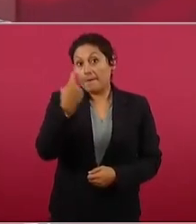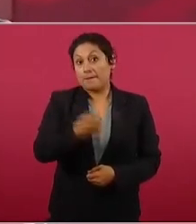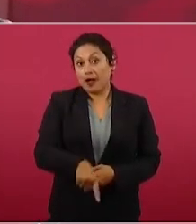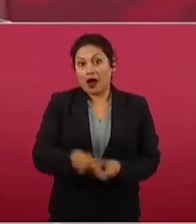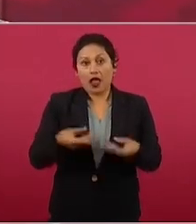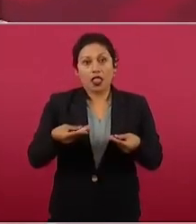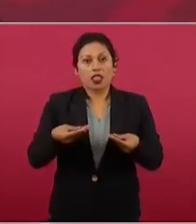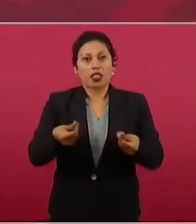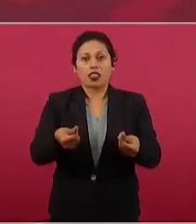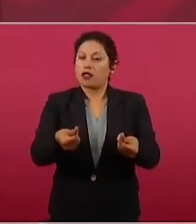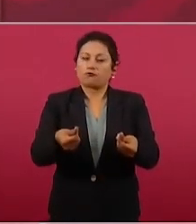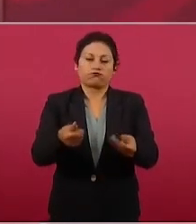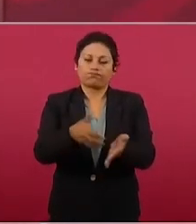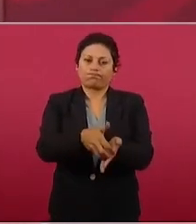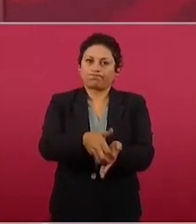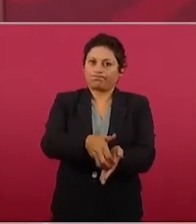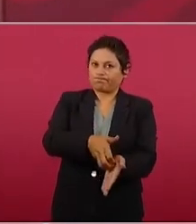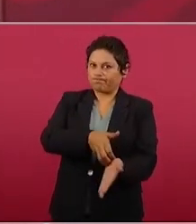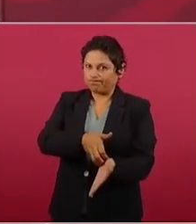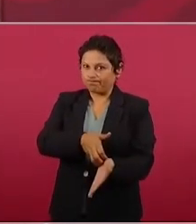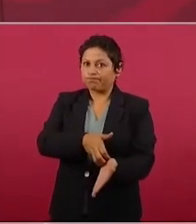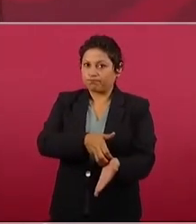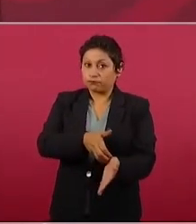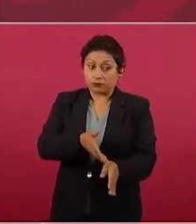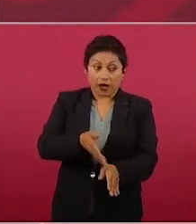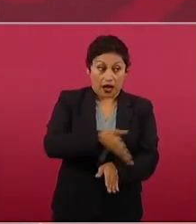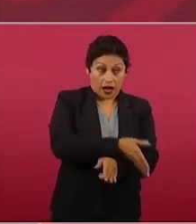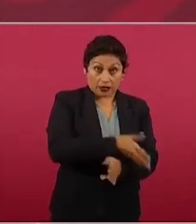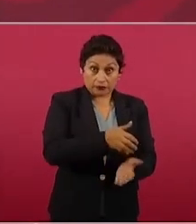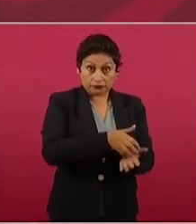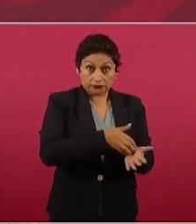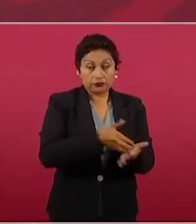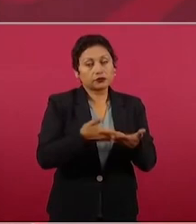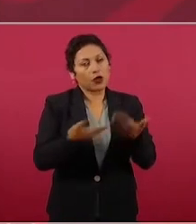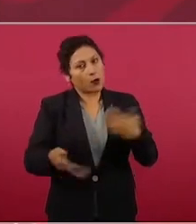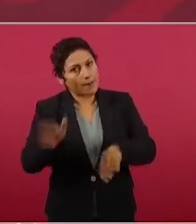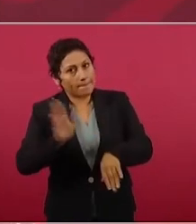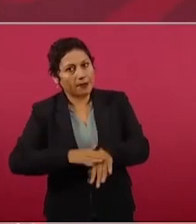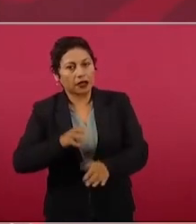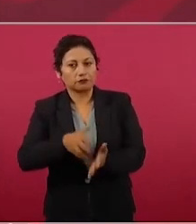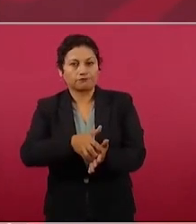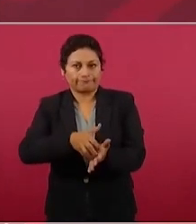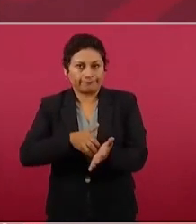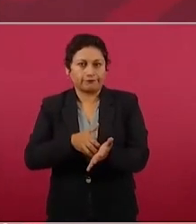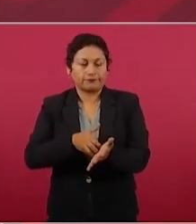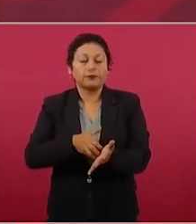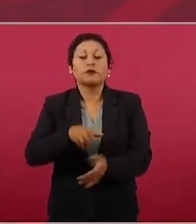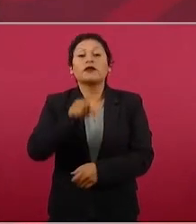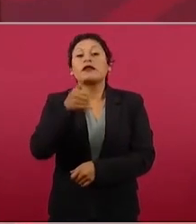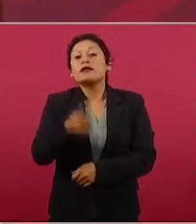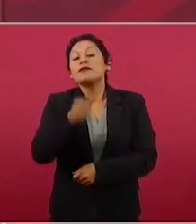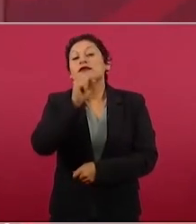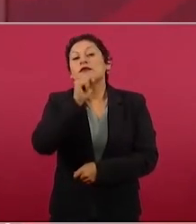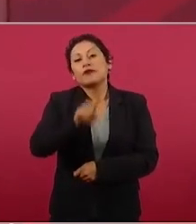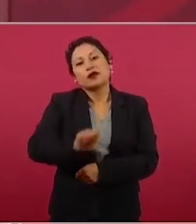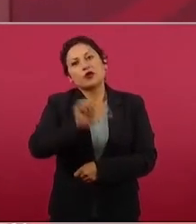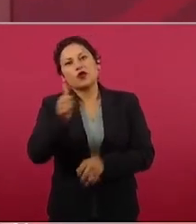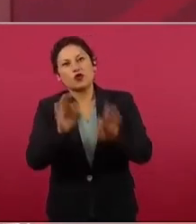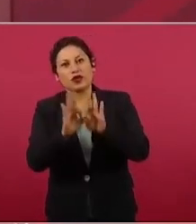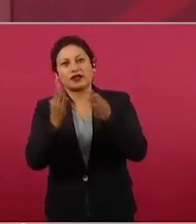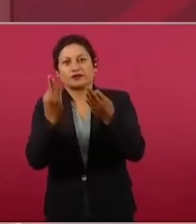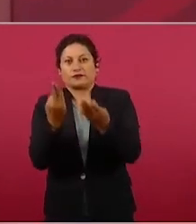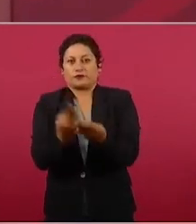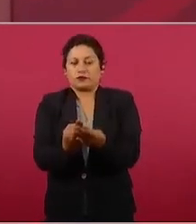más y otras medidas. quiero informarle al